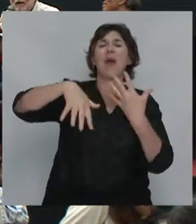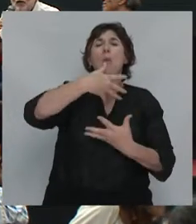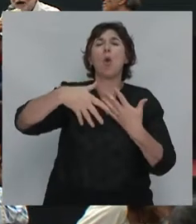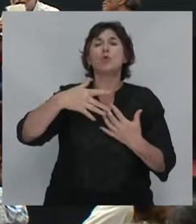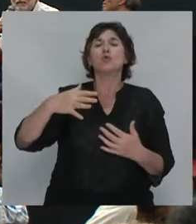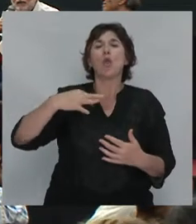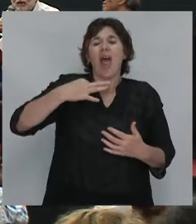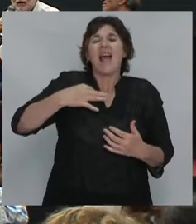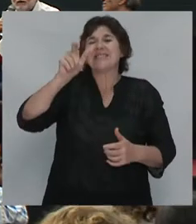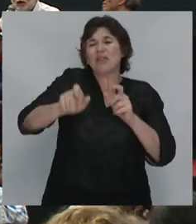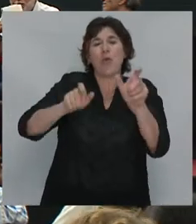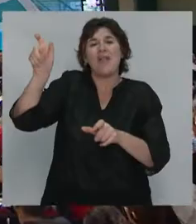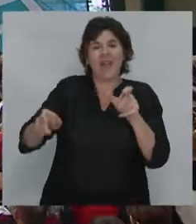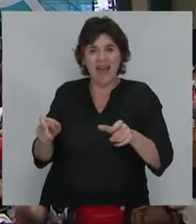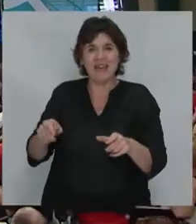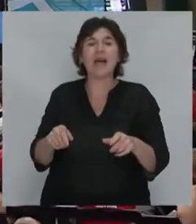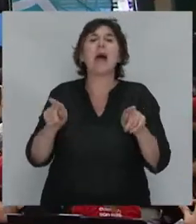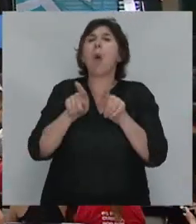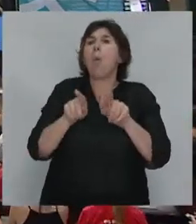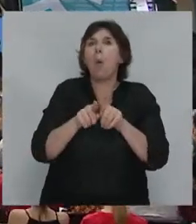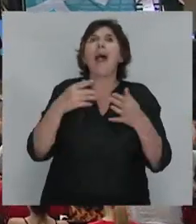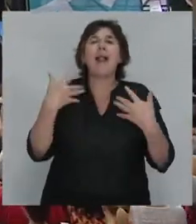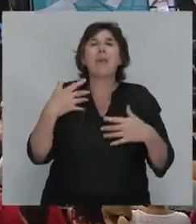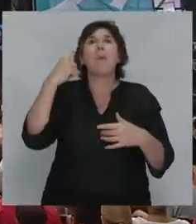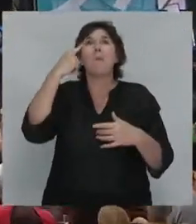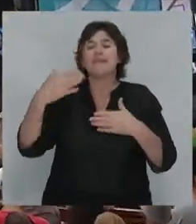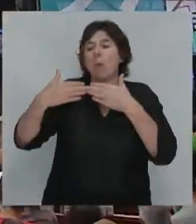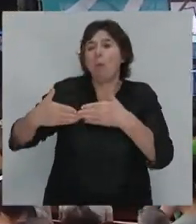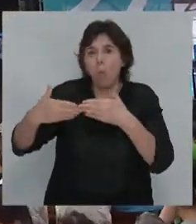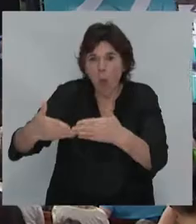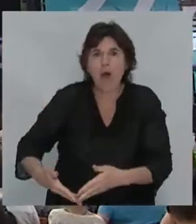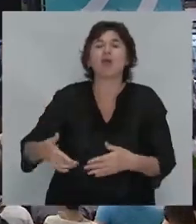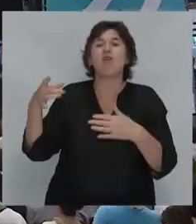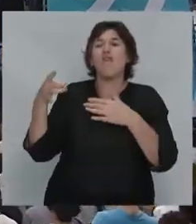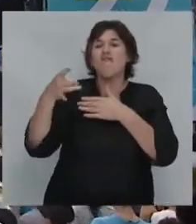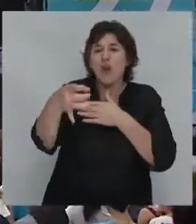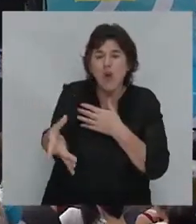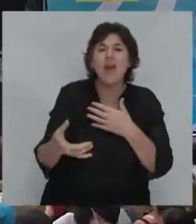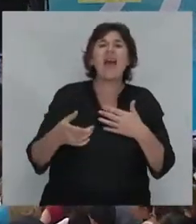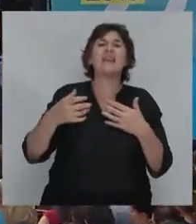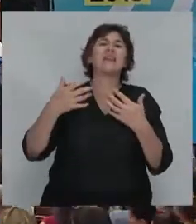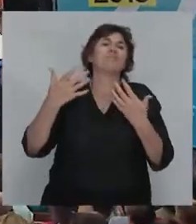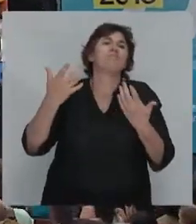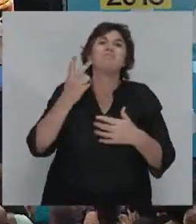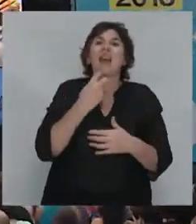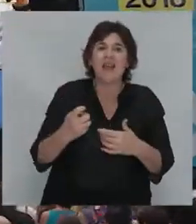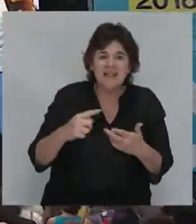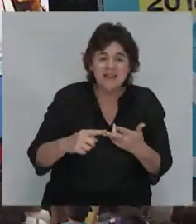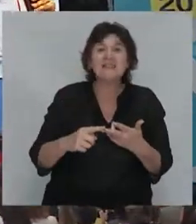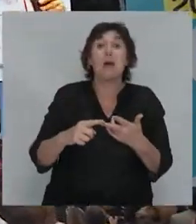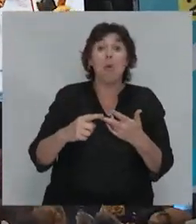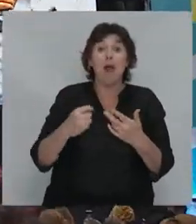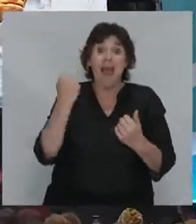que hacer lo mismo con las inversiones, con los puertos, con los ferrocarriles, con los sistemas eléctricos, porque nuestras economías